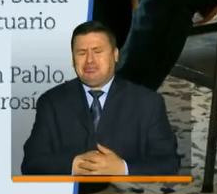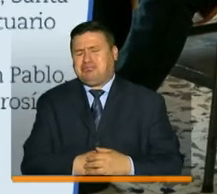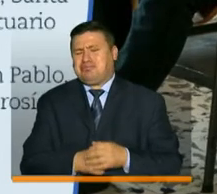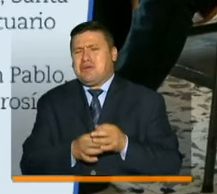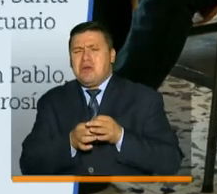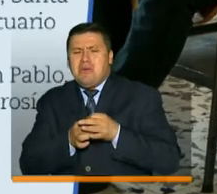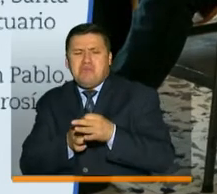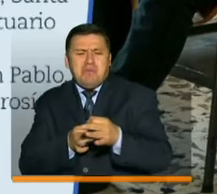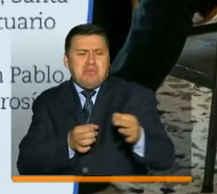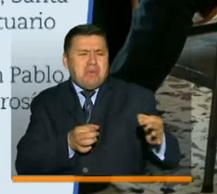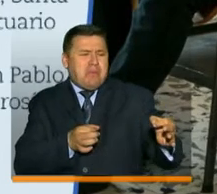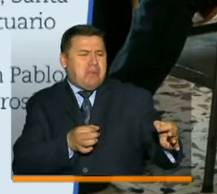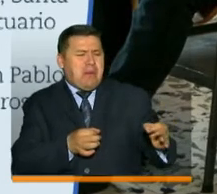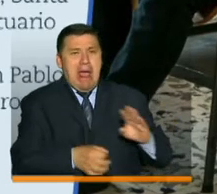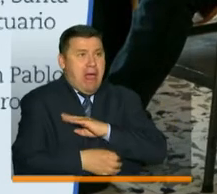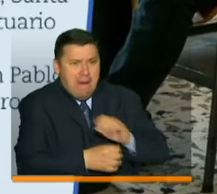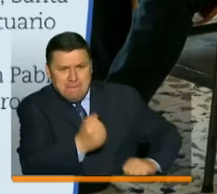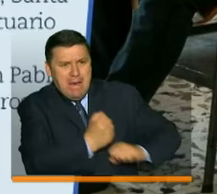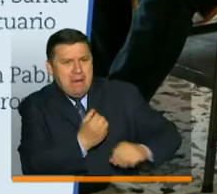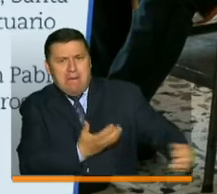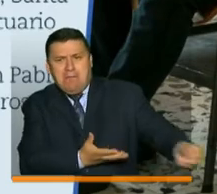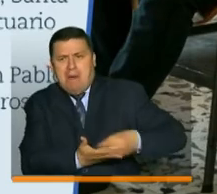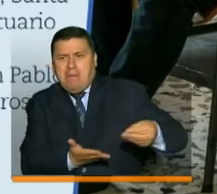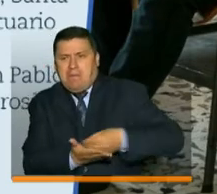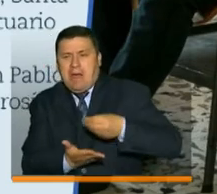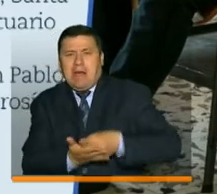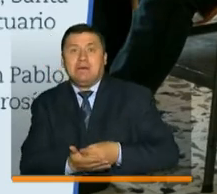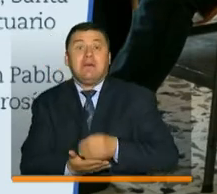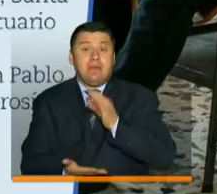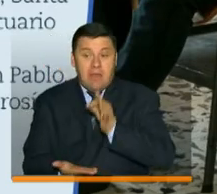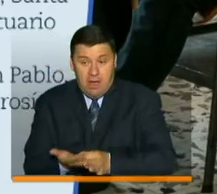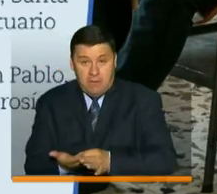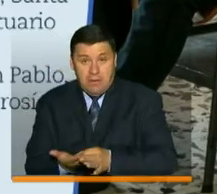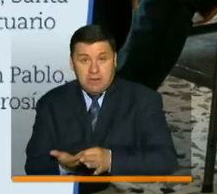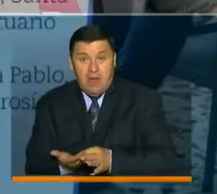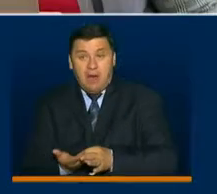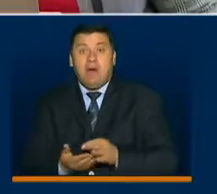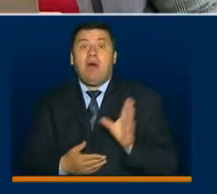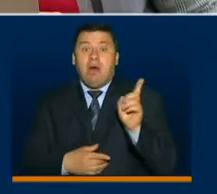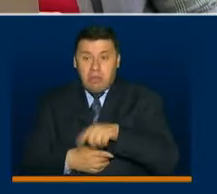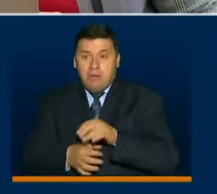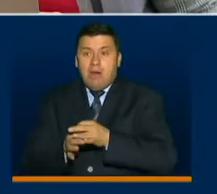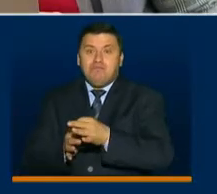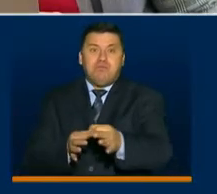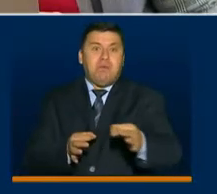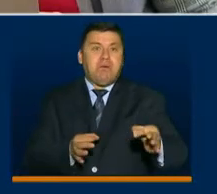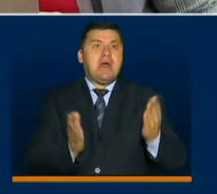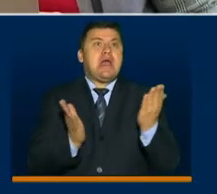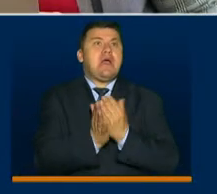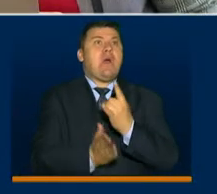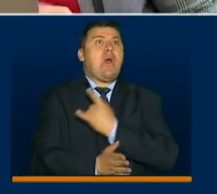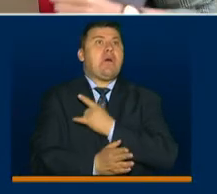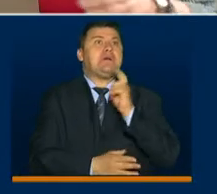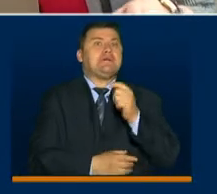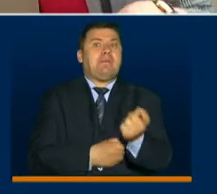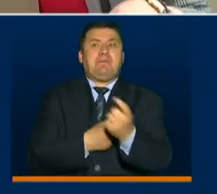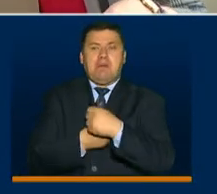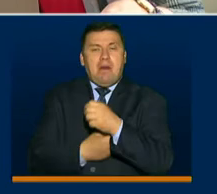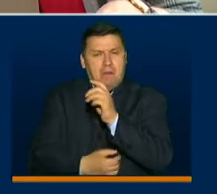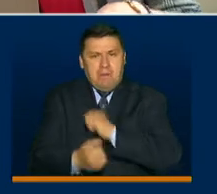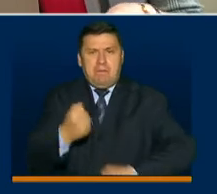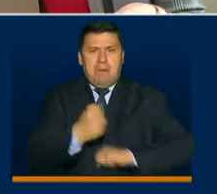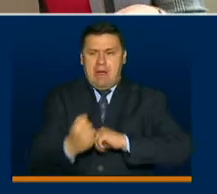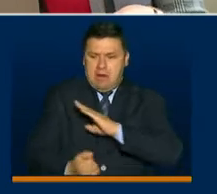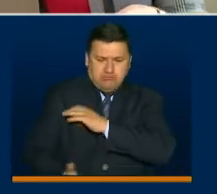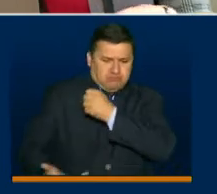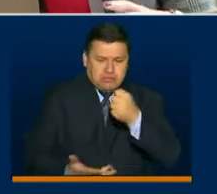municipios, presidente. Llama la atención no solamente en las capitales, sino todos los municipios que tienen acogida de la educación superior pública que se han